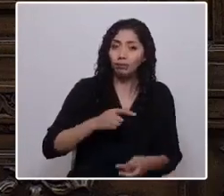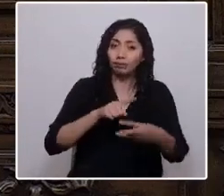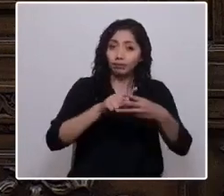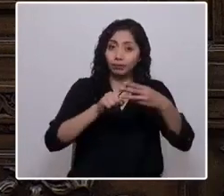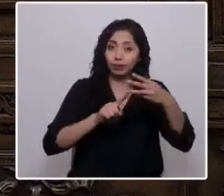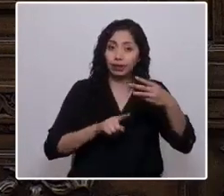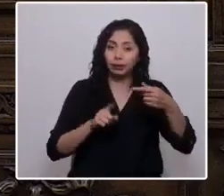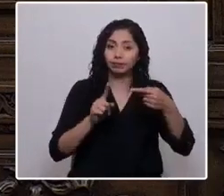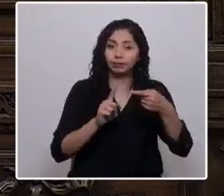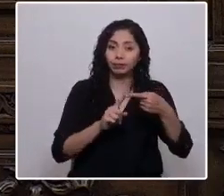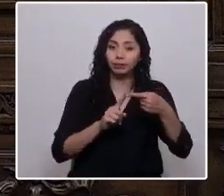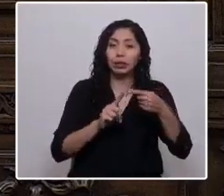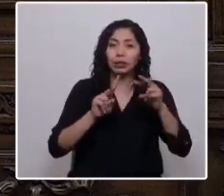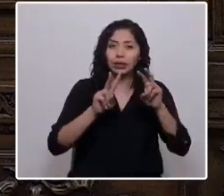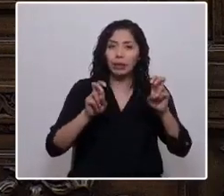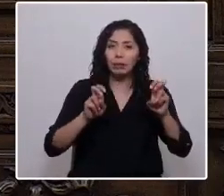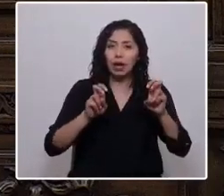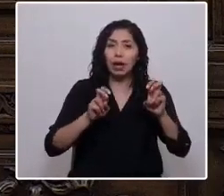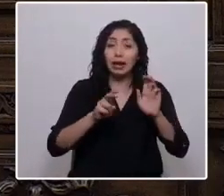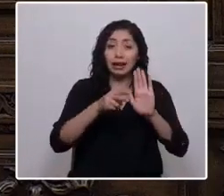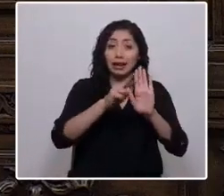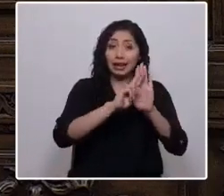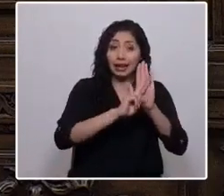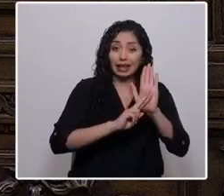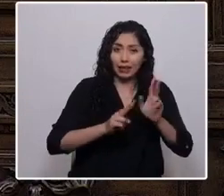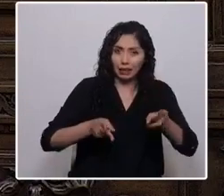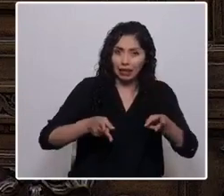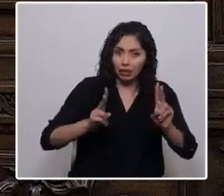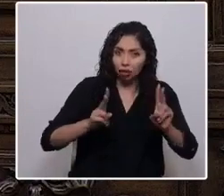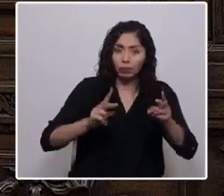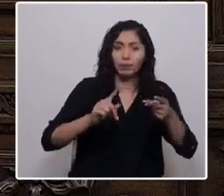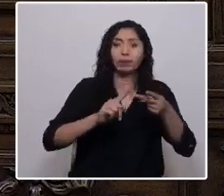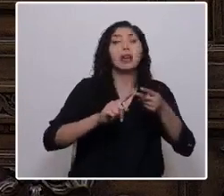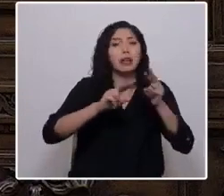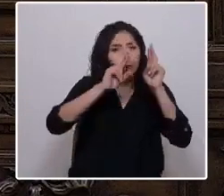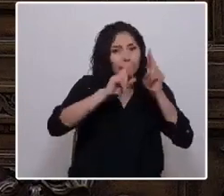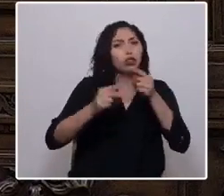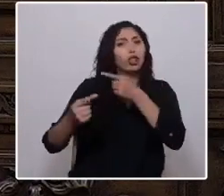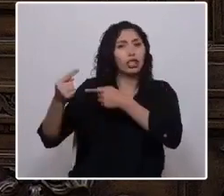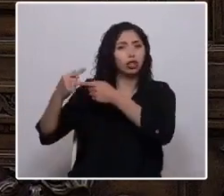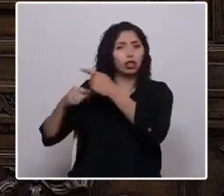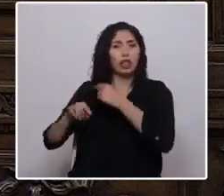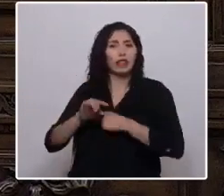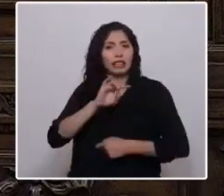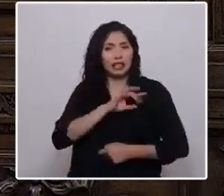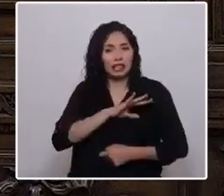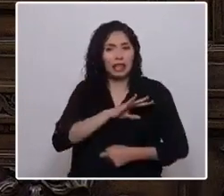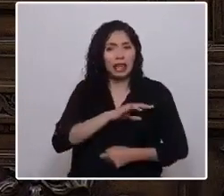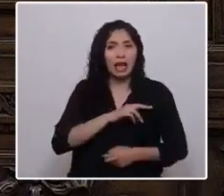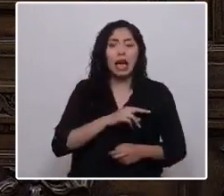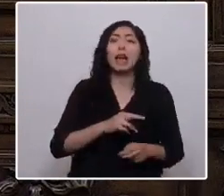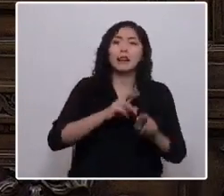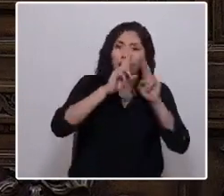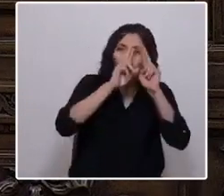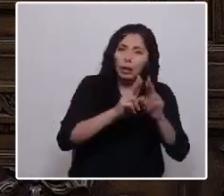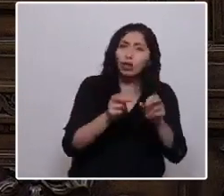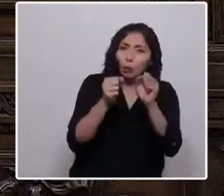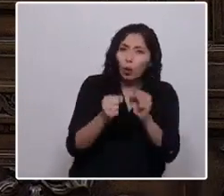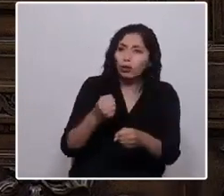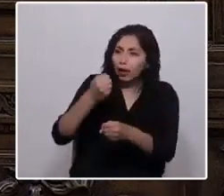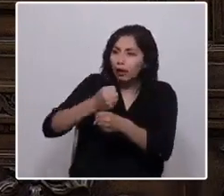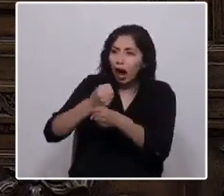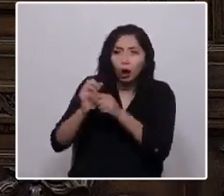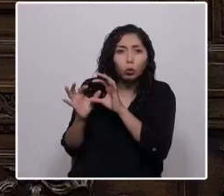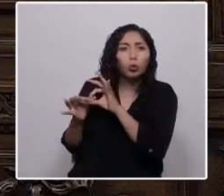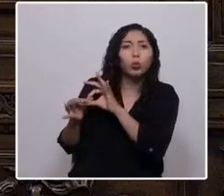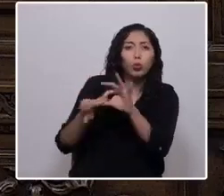a las reglas y al derecho. Respeto a la historia de Chile. Respeto a la razón y en la capacidad de trabajar todos juntos, más